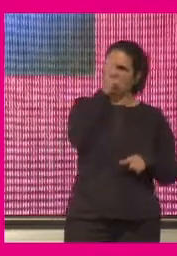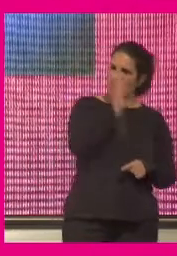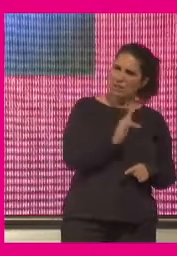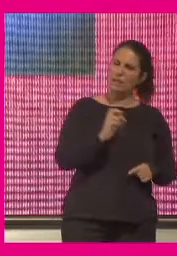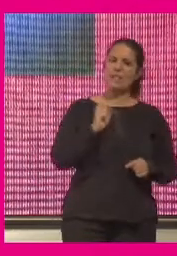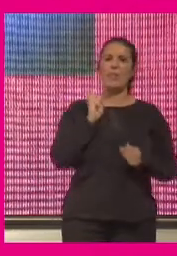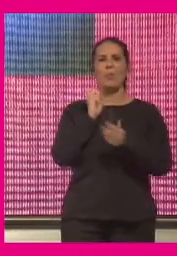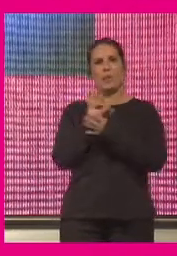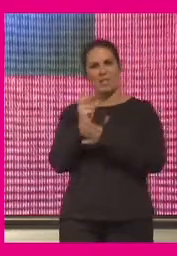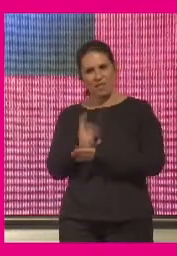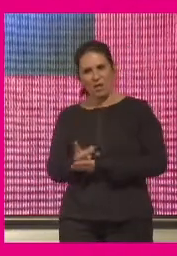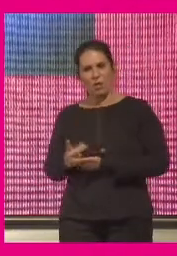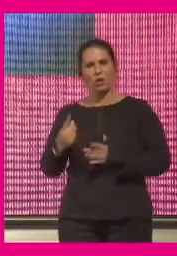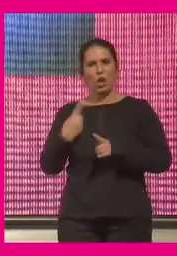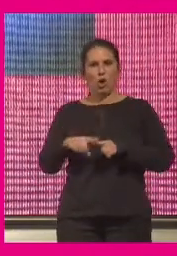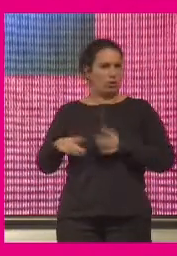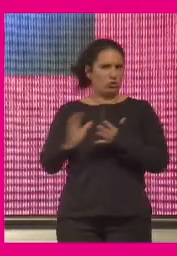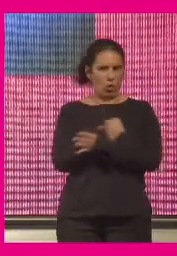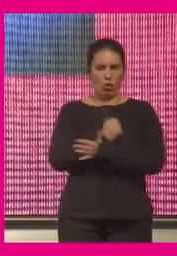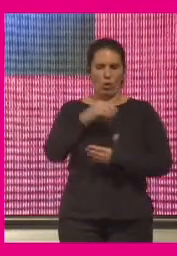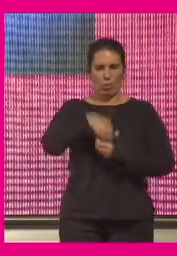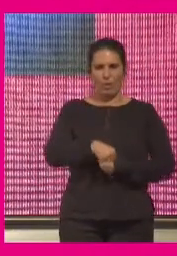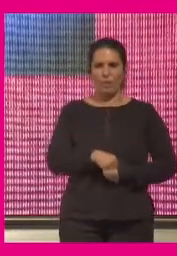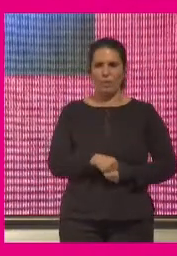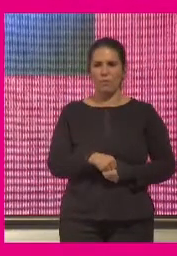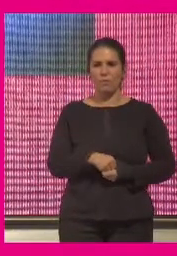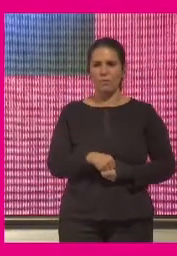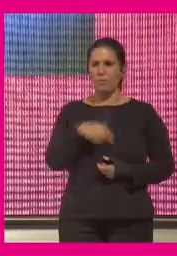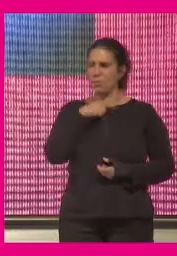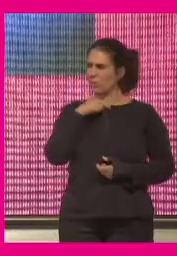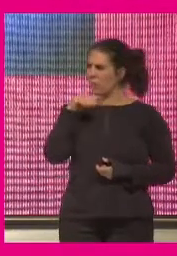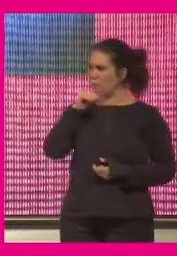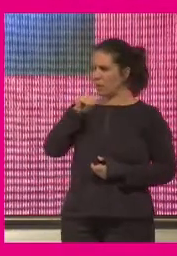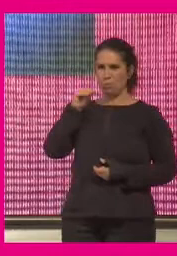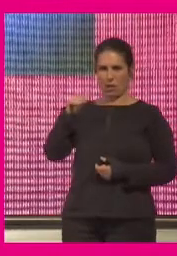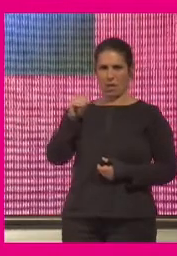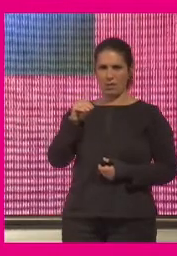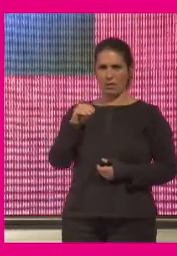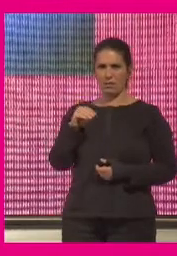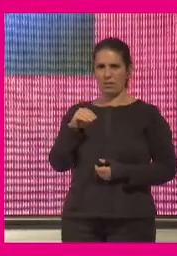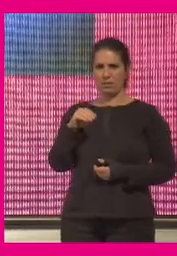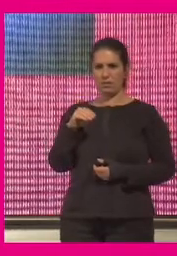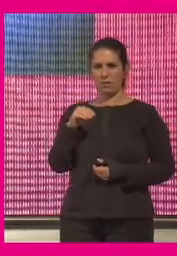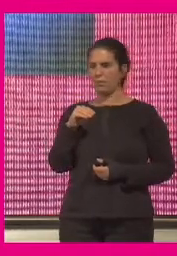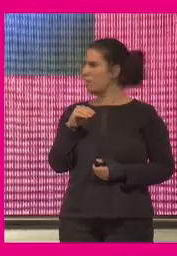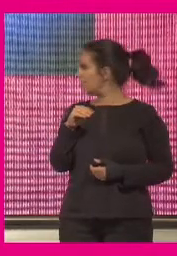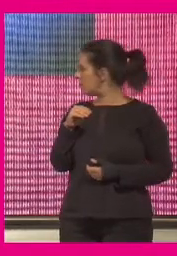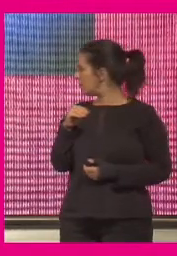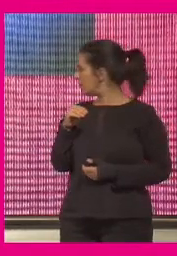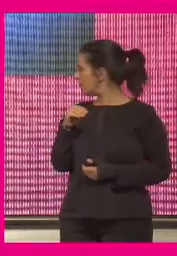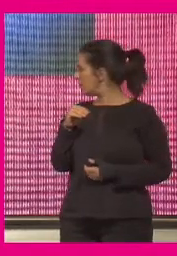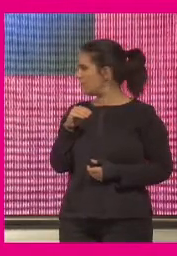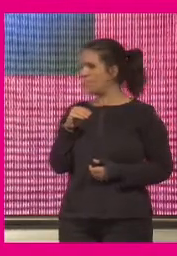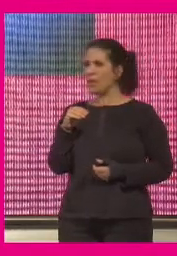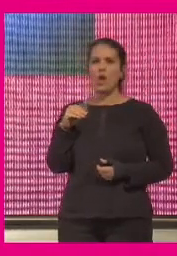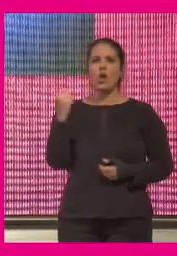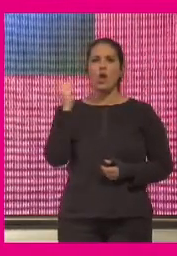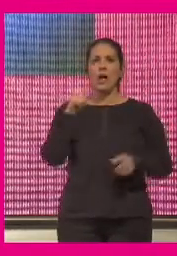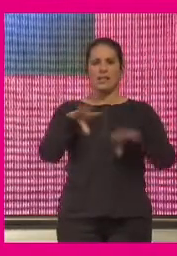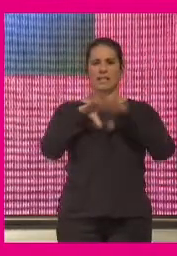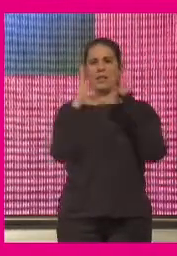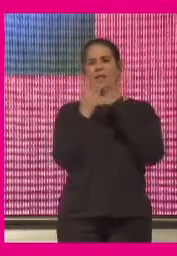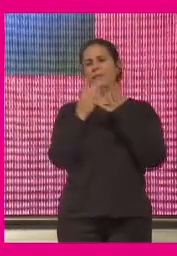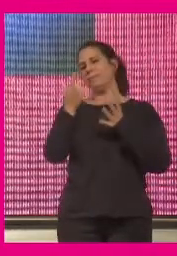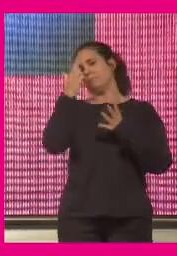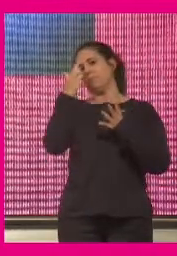desafíos con todo lo que hemos vivido a mí me gustaría preguntaros y no quiero que hagáis futurología o sea no pido que saquéis la bola de cristal porque